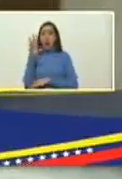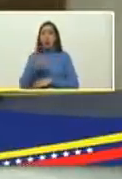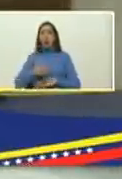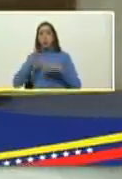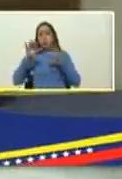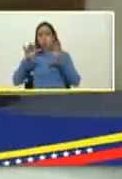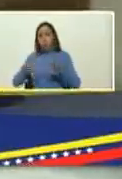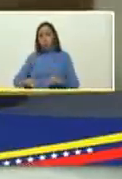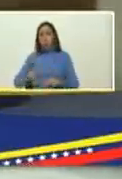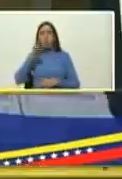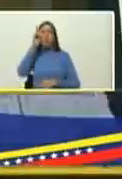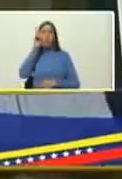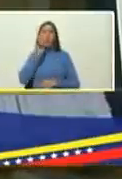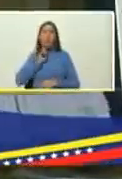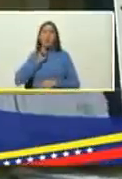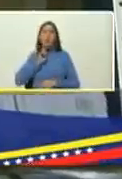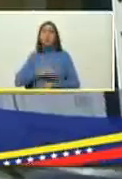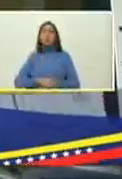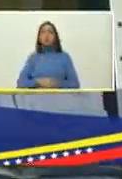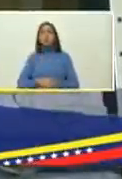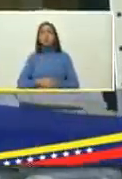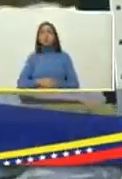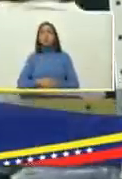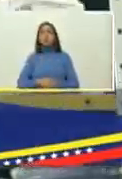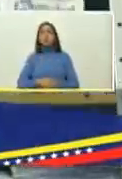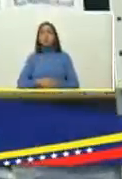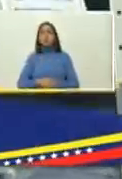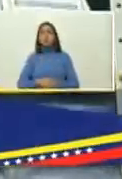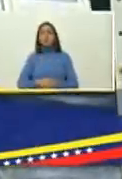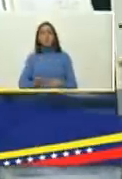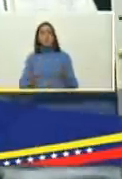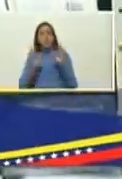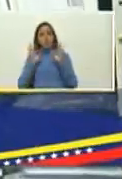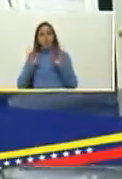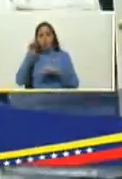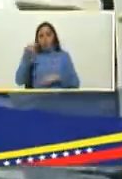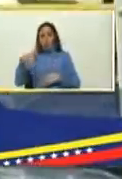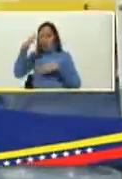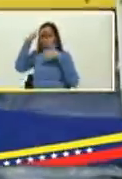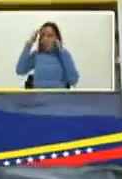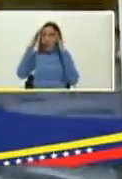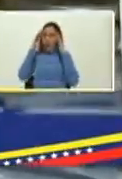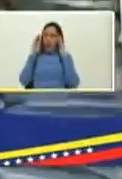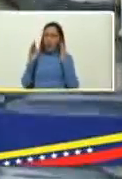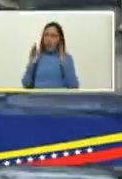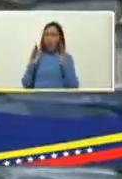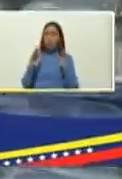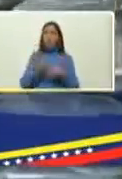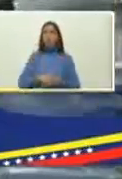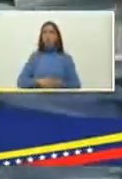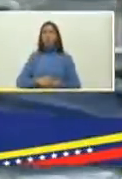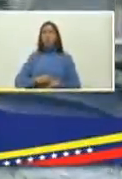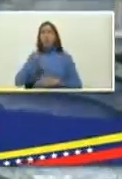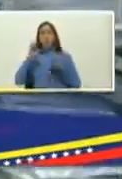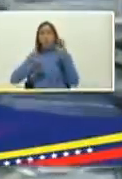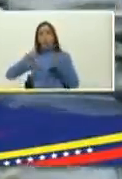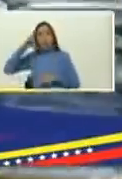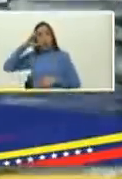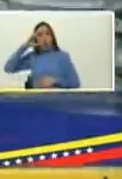el área quirúrgica y presidente especialidades se atenderán acá como ginecología